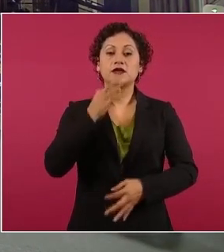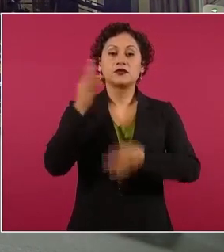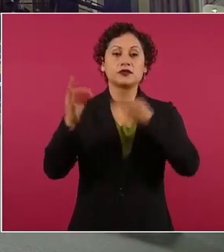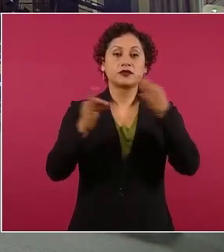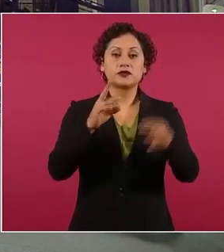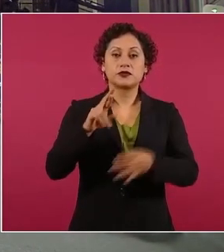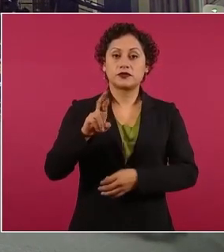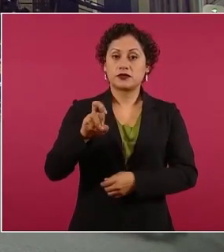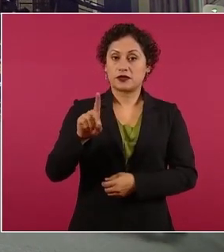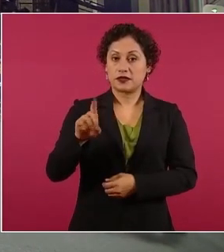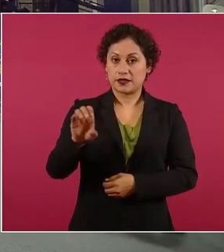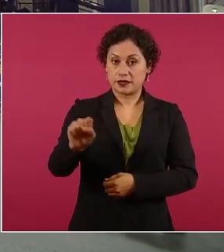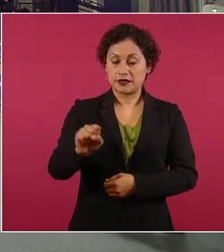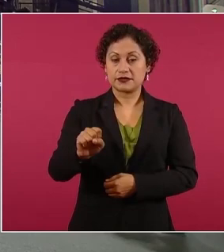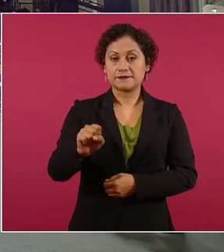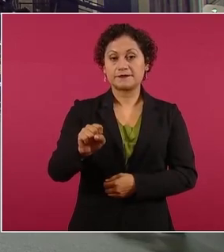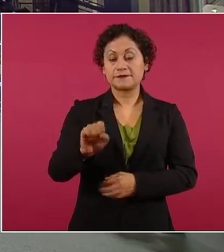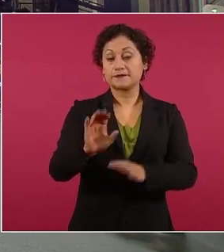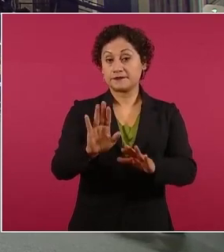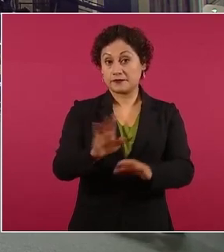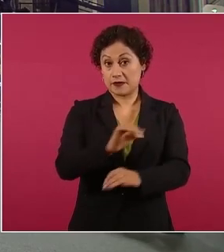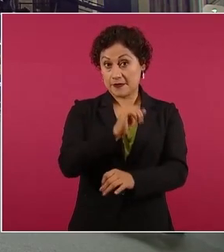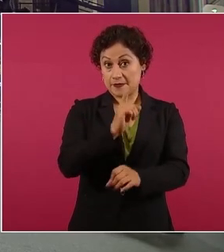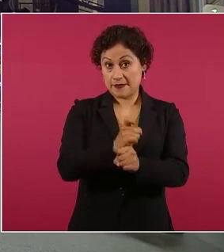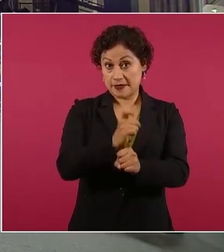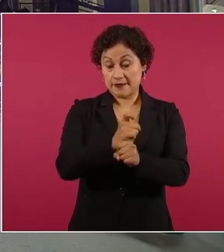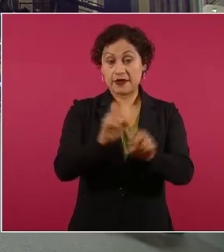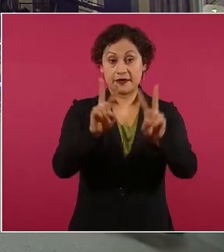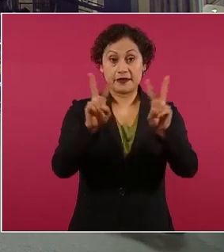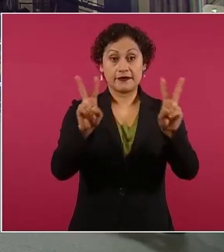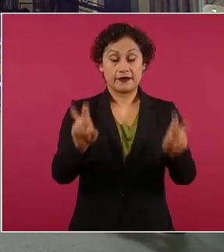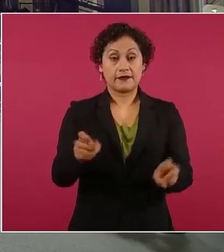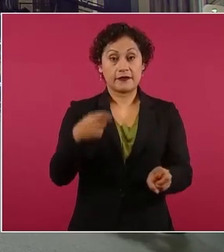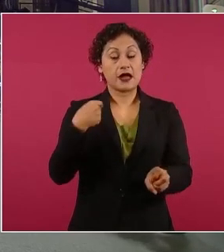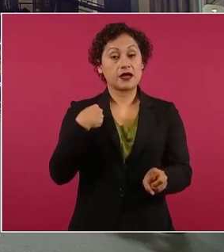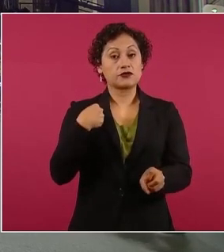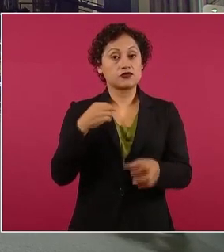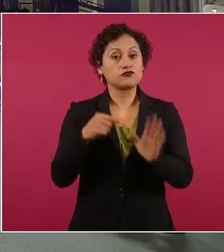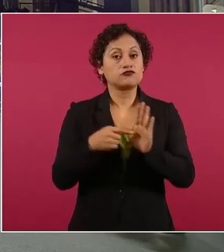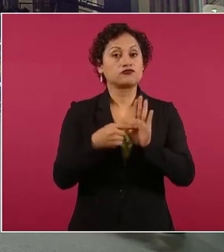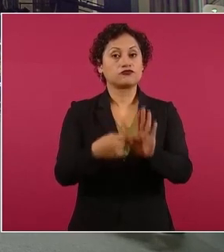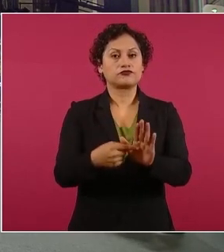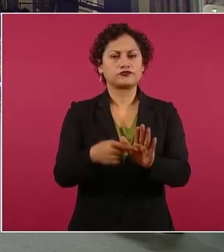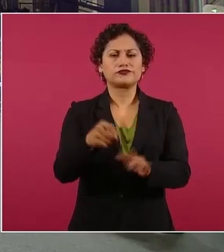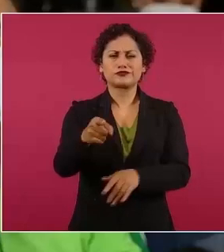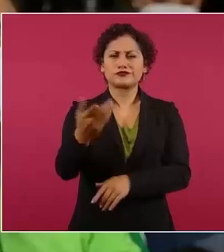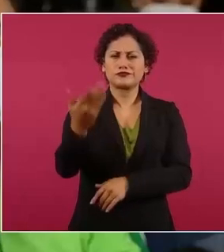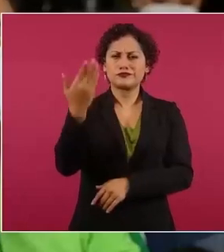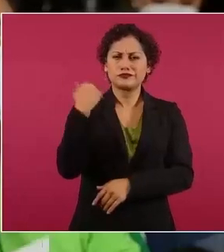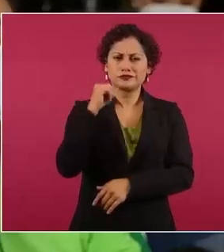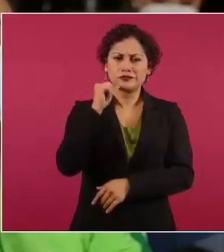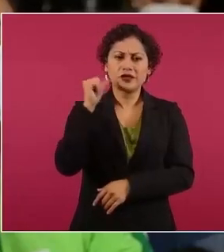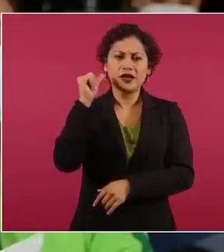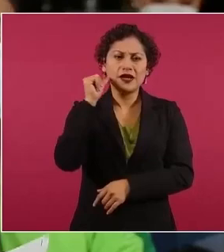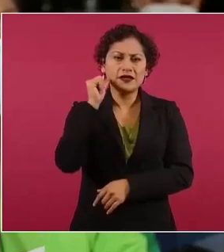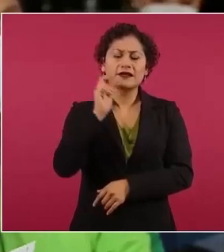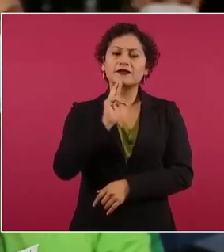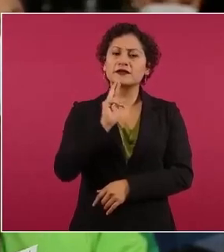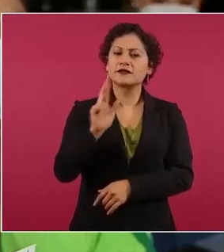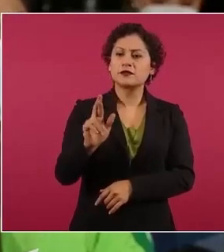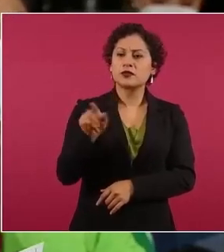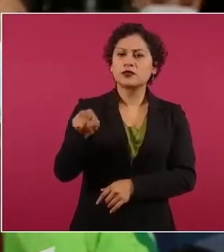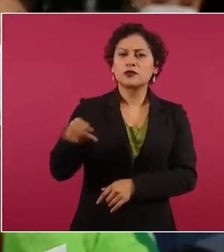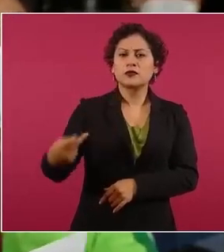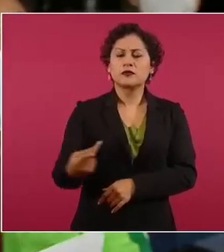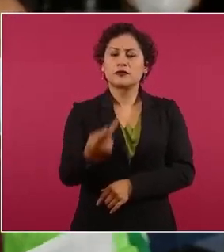el primer tema que pongo de hecho ya lo había tocado y a propósito de lo que respondió usted el día de ayer a la pregunta